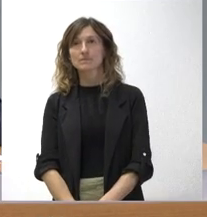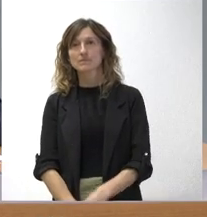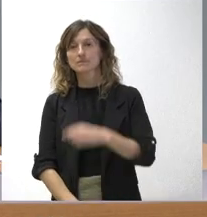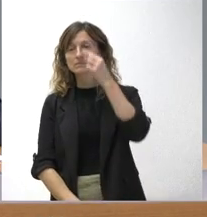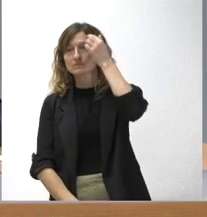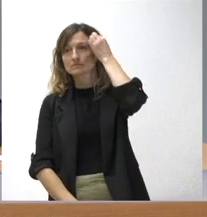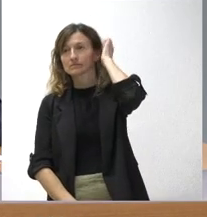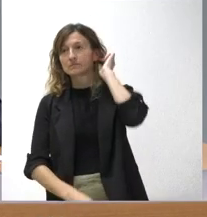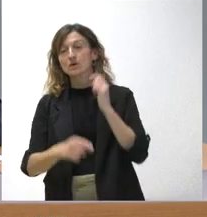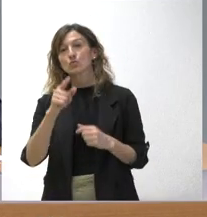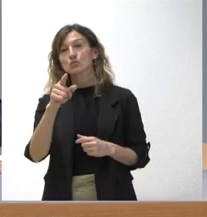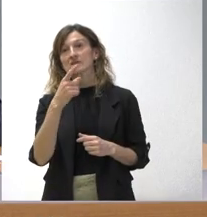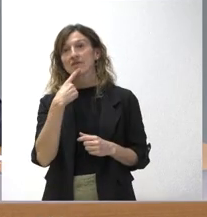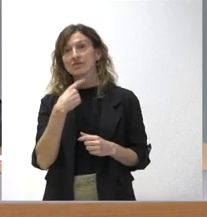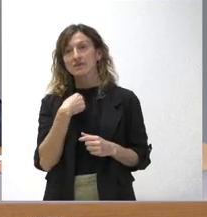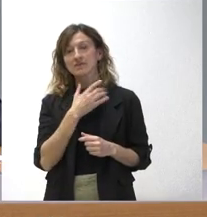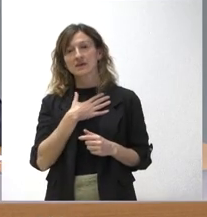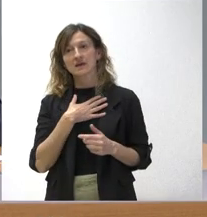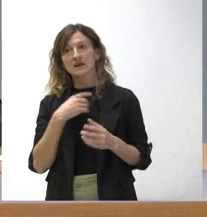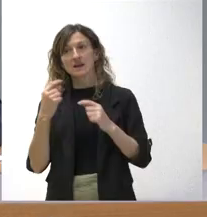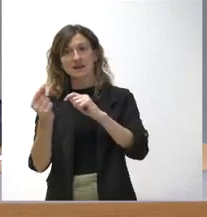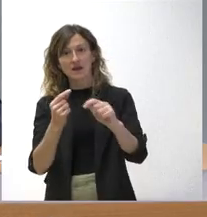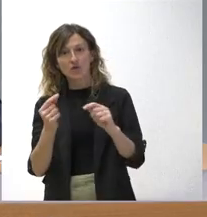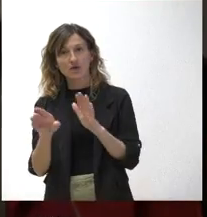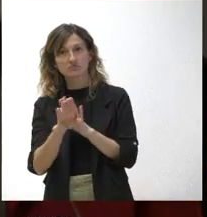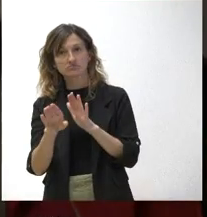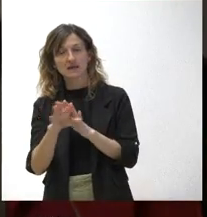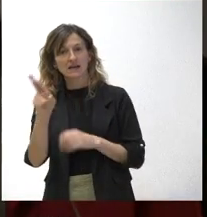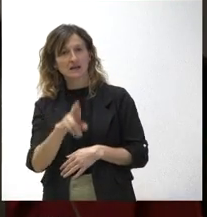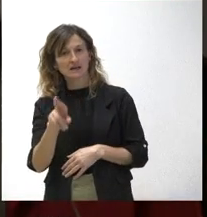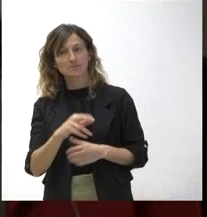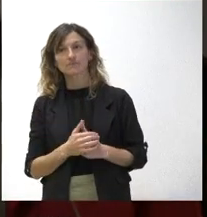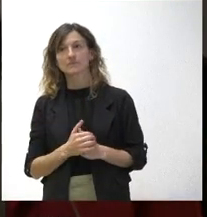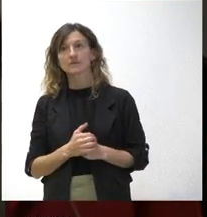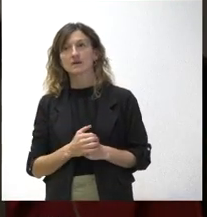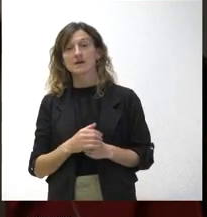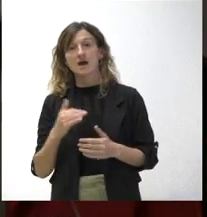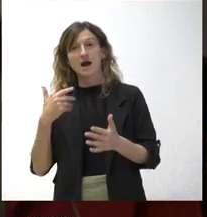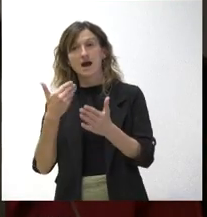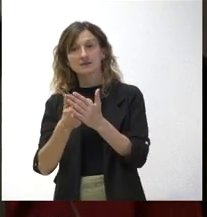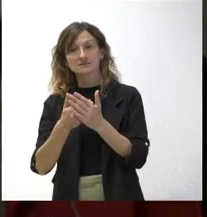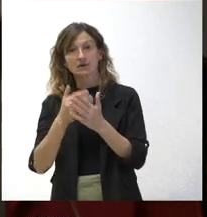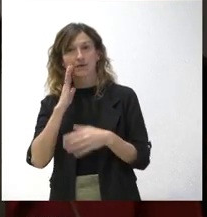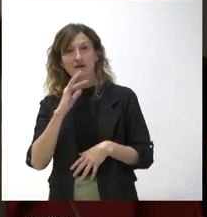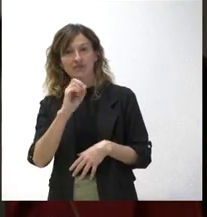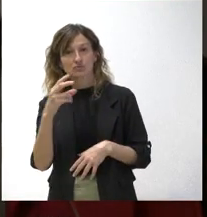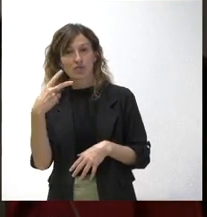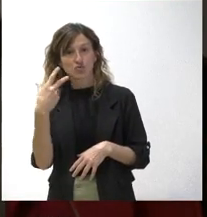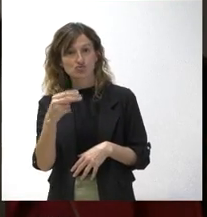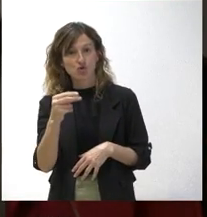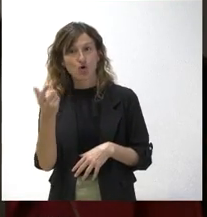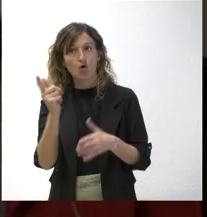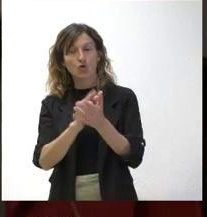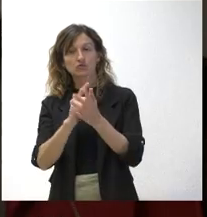que están dispuestos a seguir negociando y volver a intentarlo. Visto lo visto por ahora que va a salir que no y se tendrá que volver a